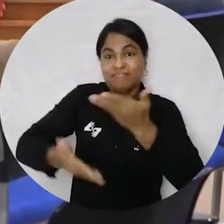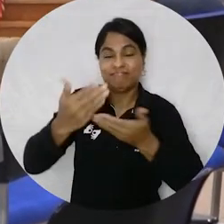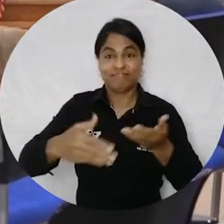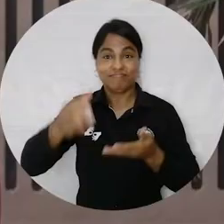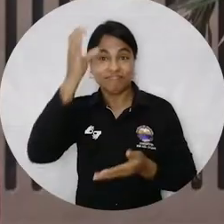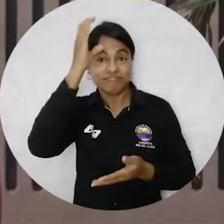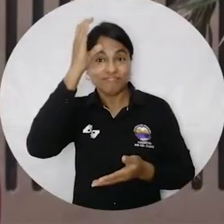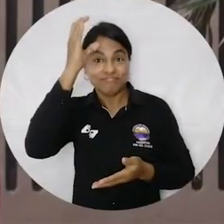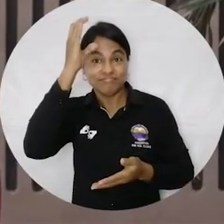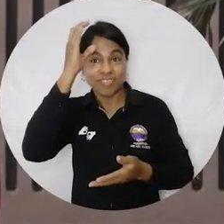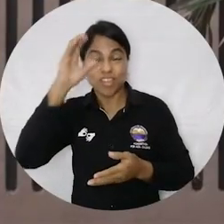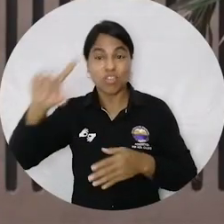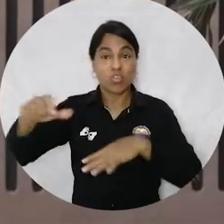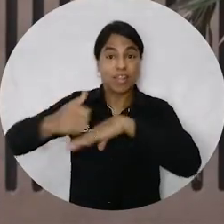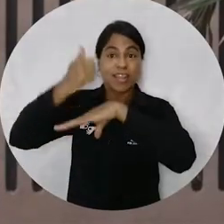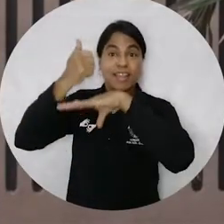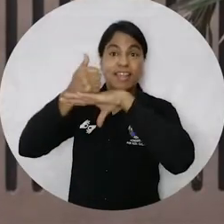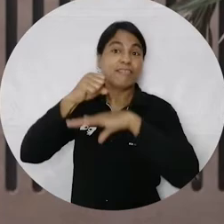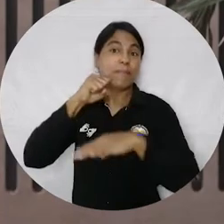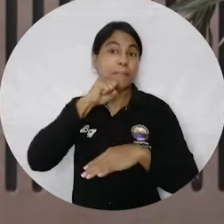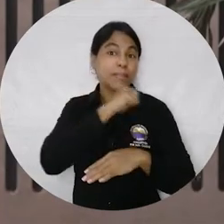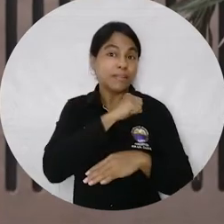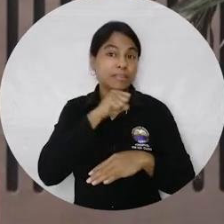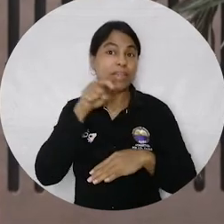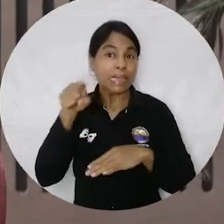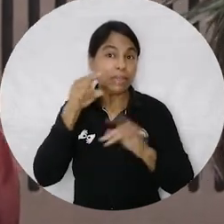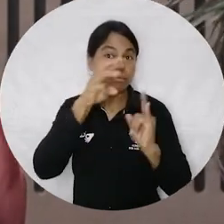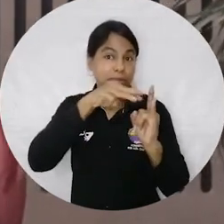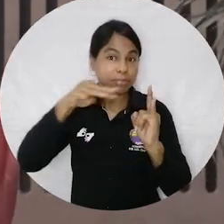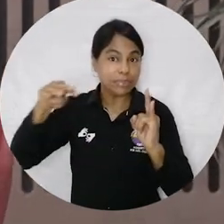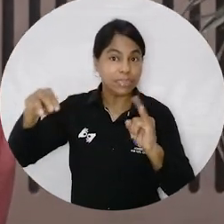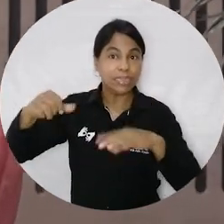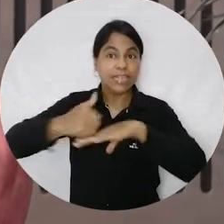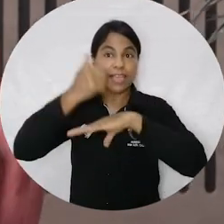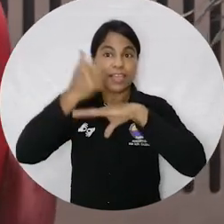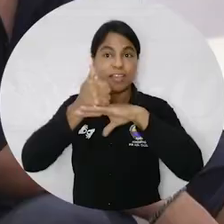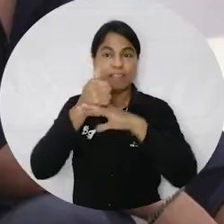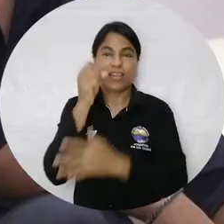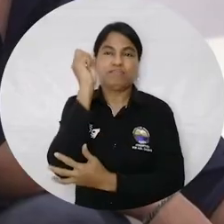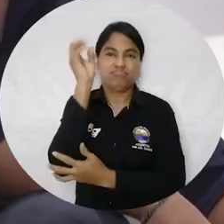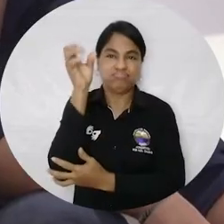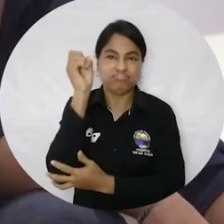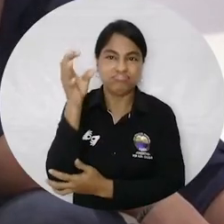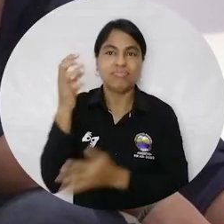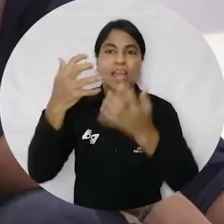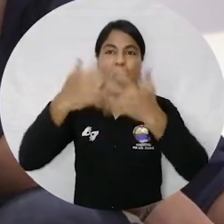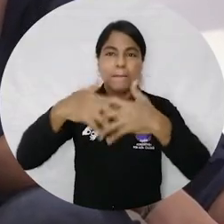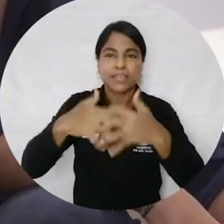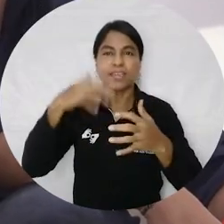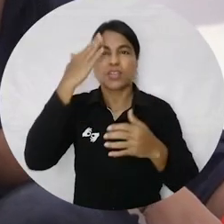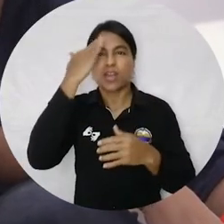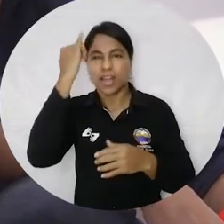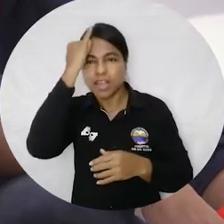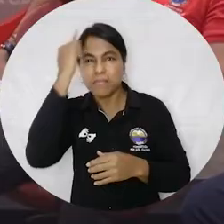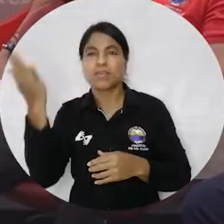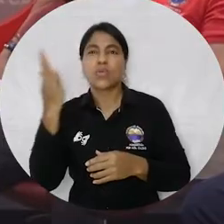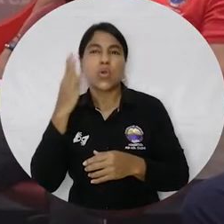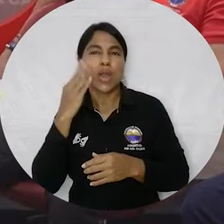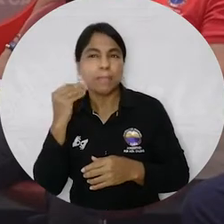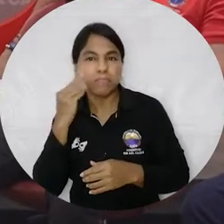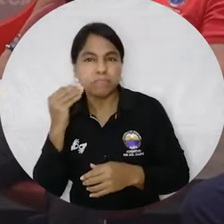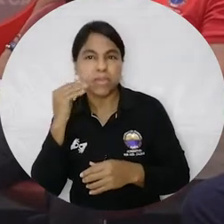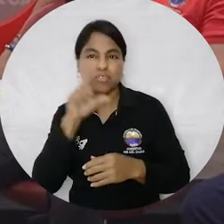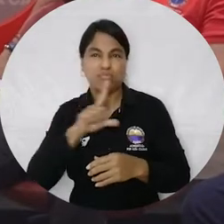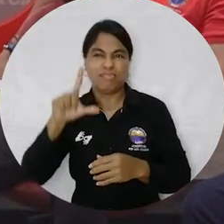conocimiento, donde el Dr. Vera Salazar, rector de Unimagdalena, expuso ante empresarios, académicos, expertos, líderes